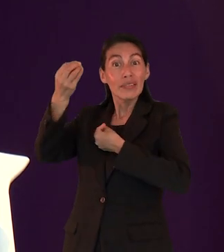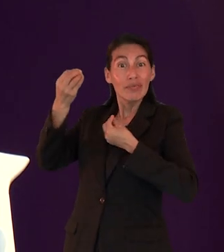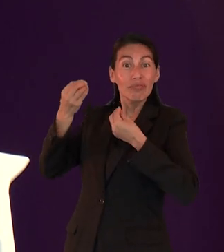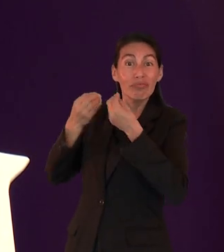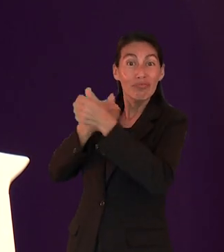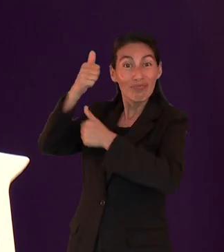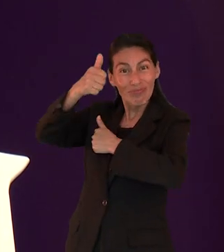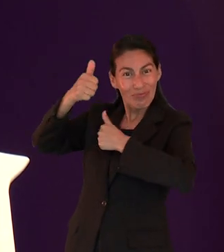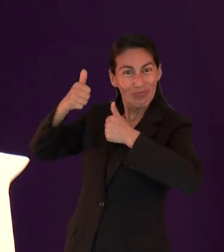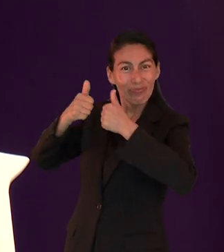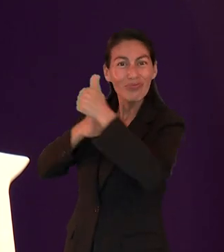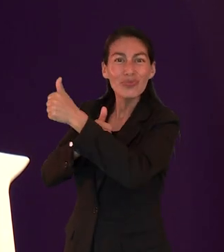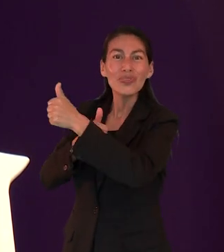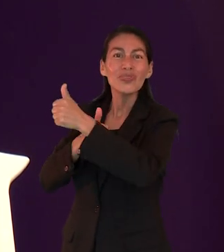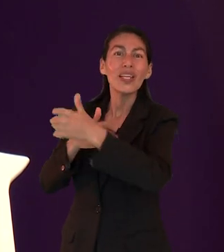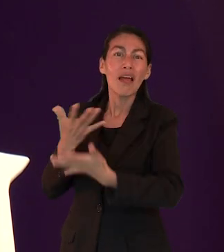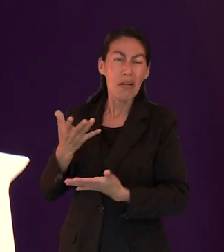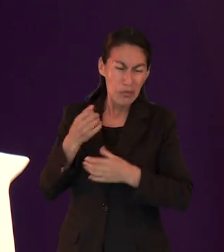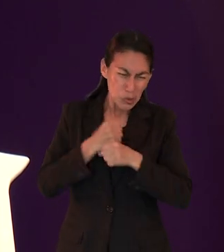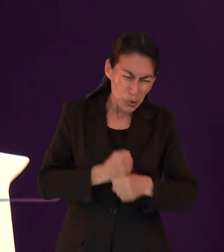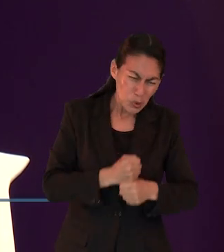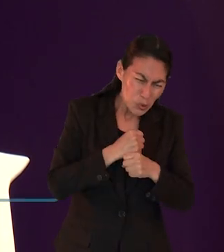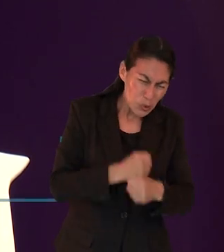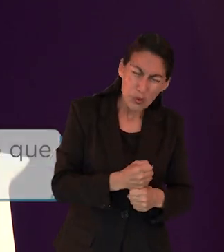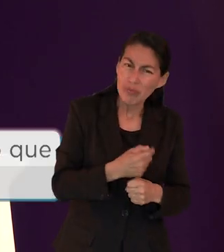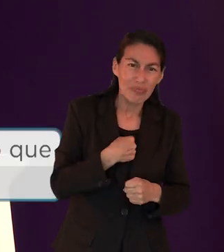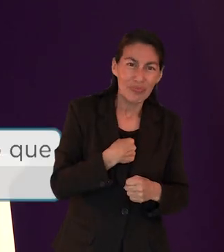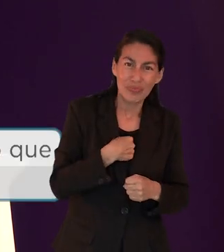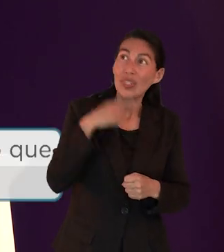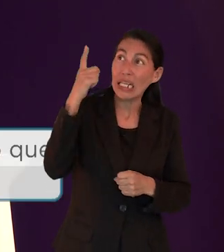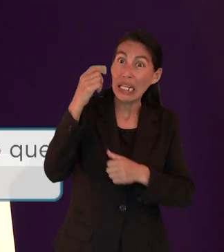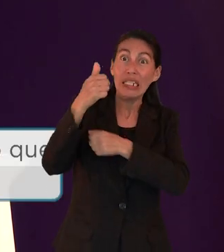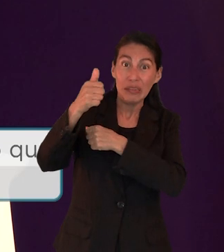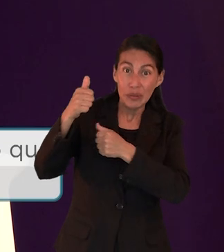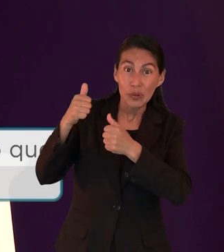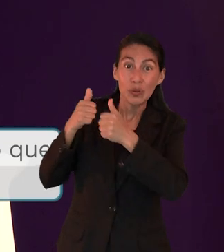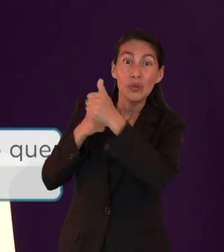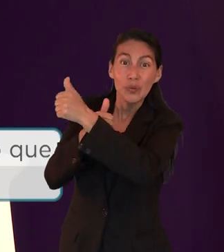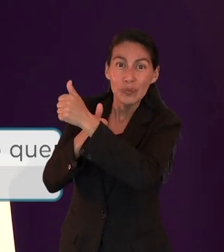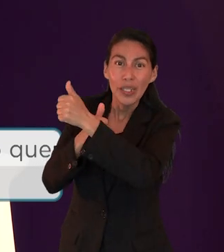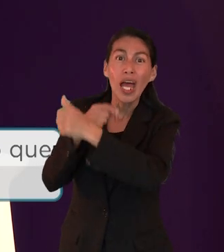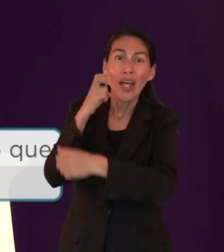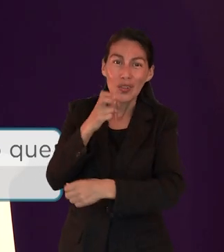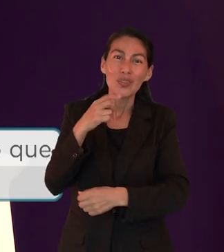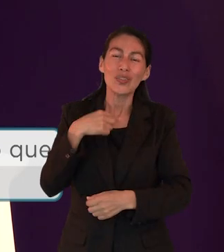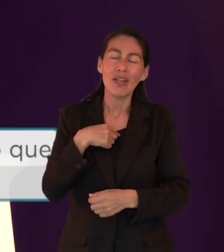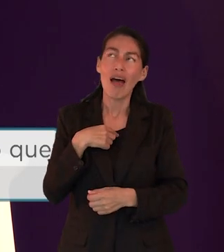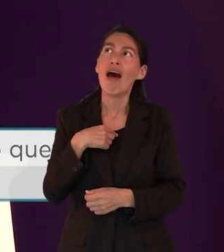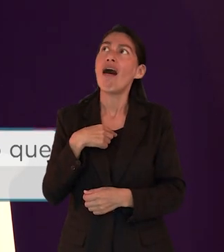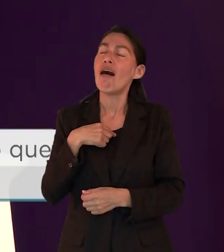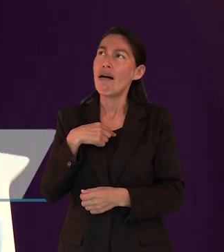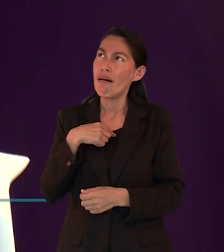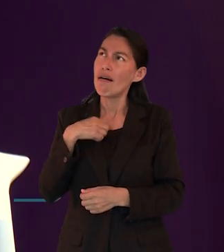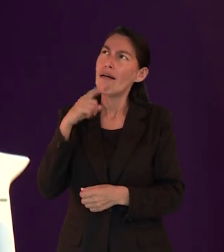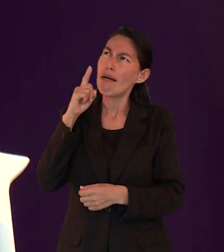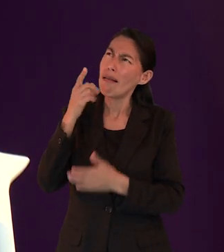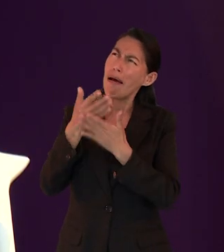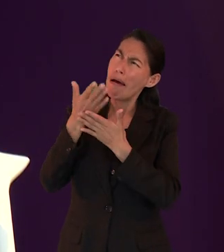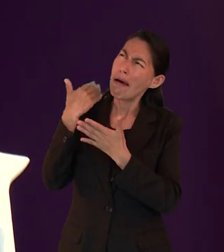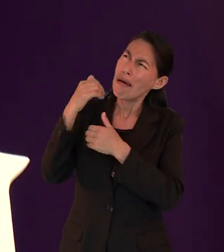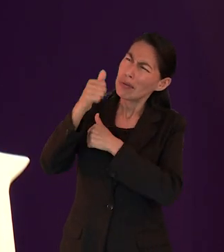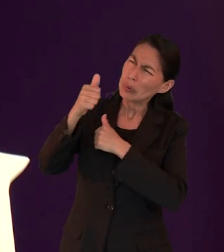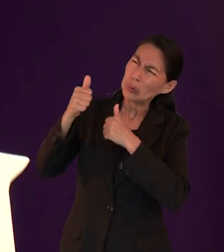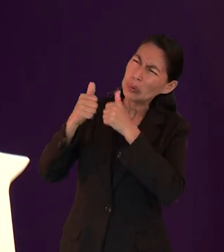sufrir con ellos. Y Cristo sufrió por nosotros. Así que estamos, al momento de ser hospitalarios, estamos recordando lo que Jesús hizo por nosotros.